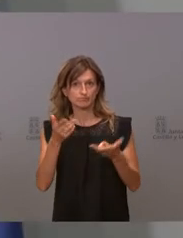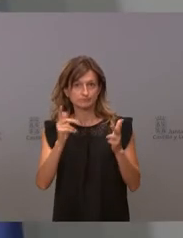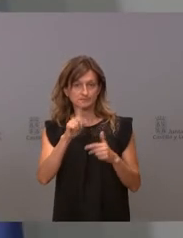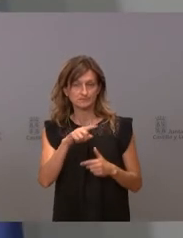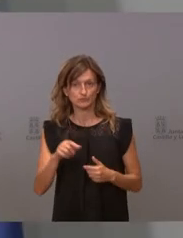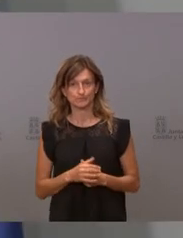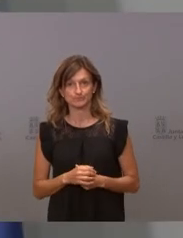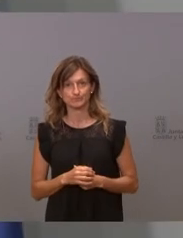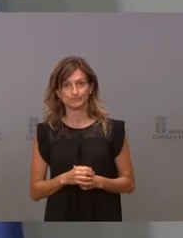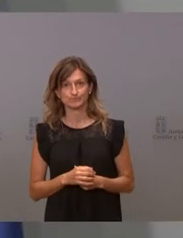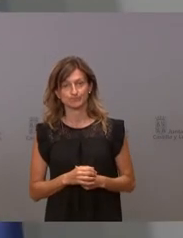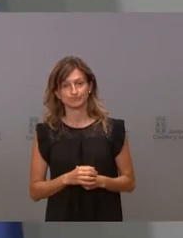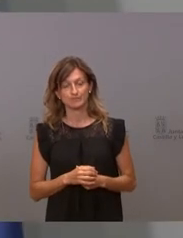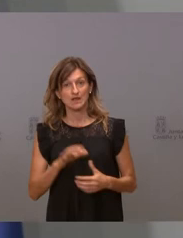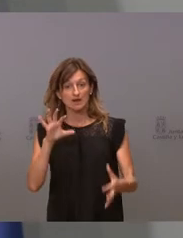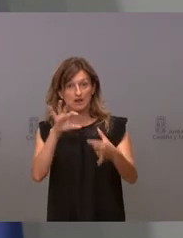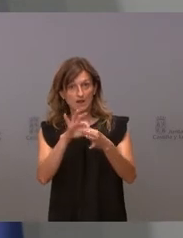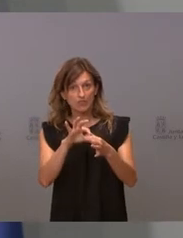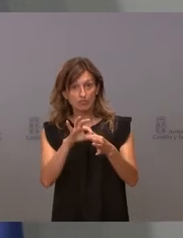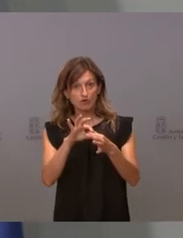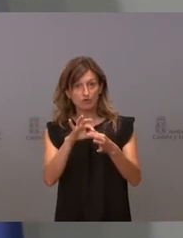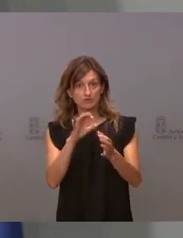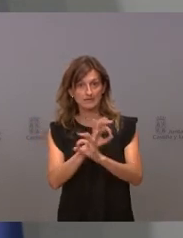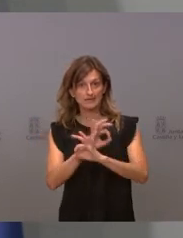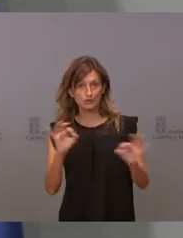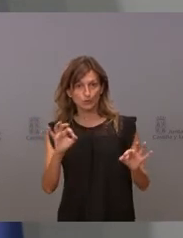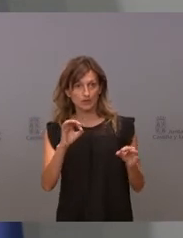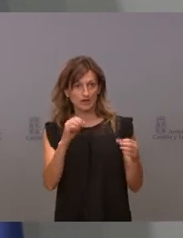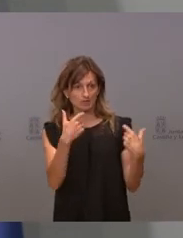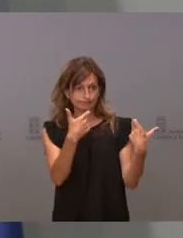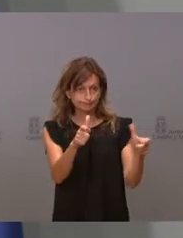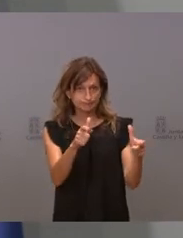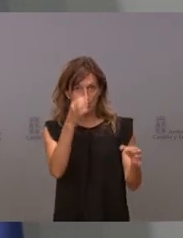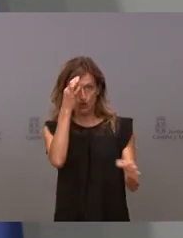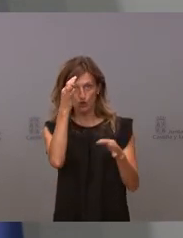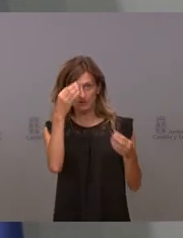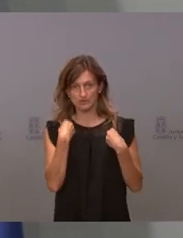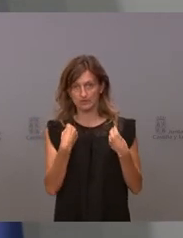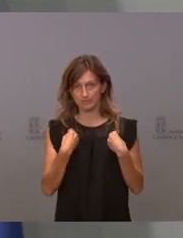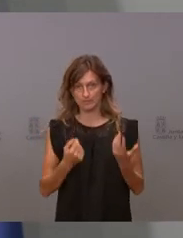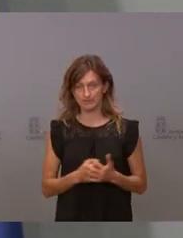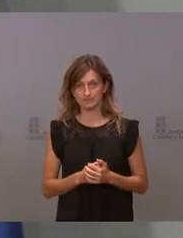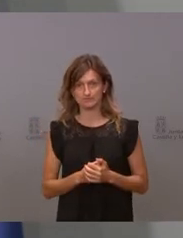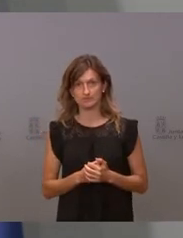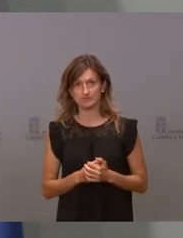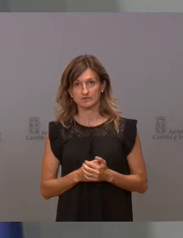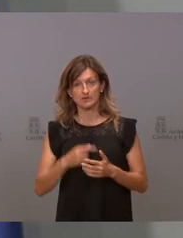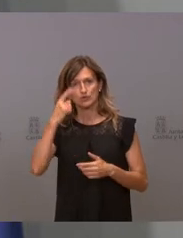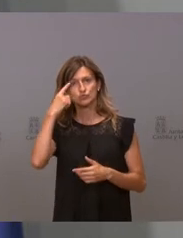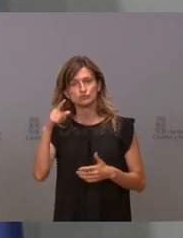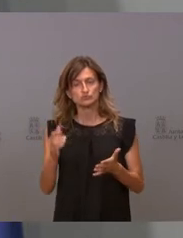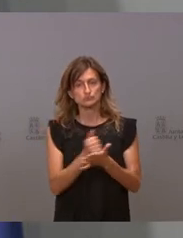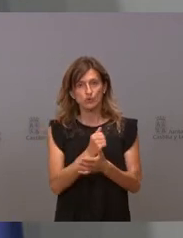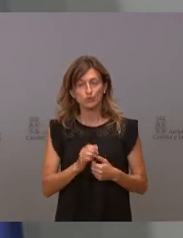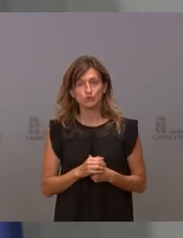Tiene que ver no con ninguna población concreta, es decir, que todos sabemos que hay